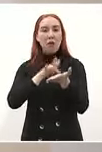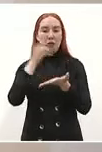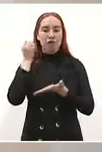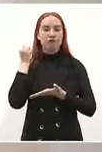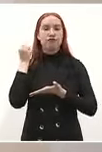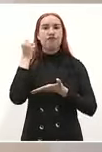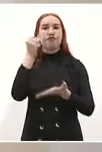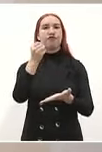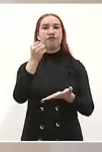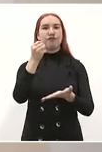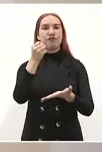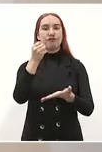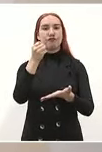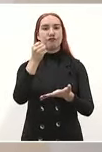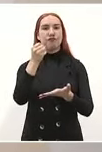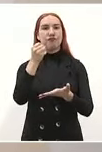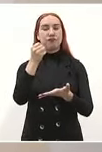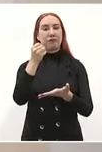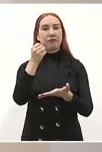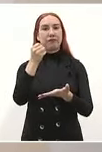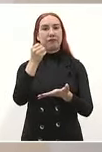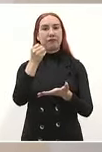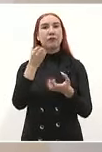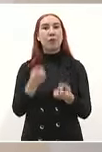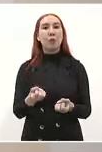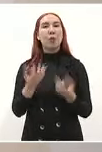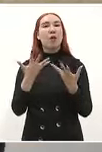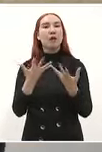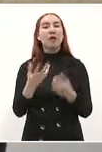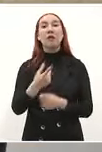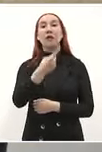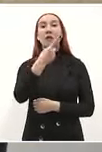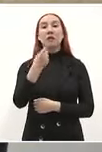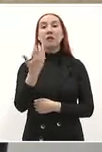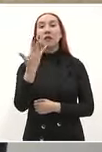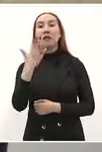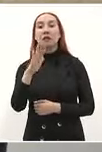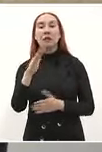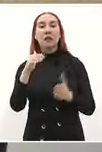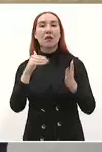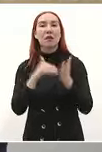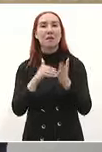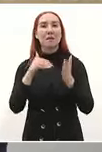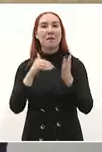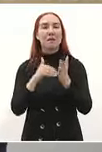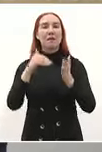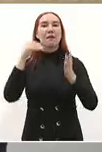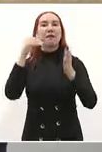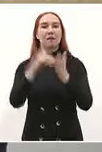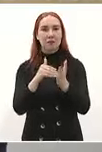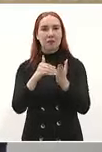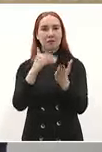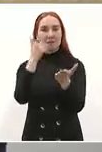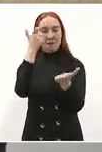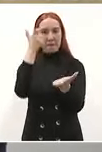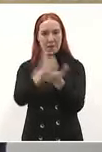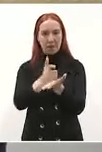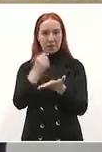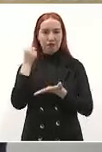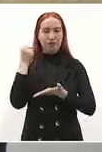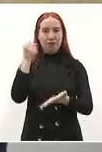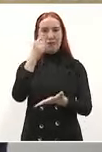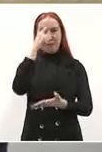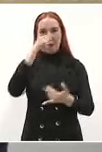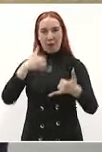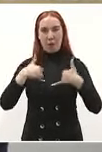construyendo el futuro 110 mil millones de pesos para los